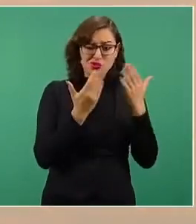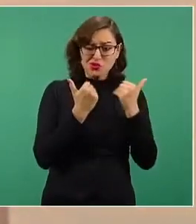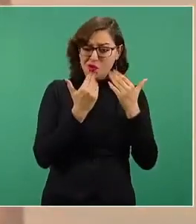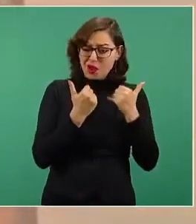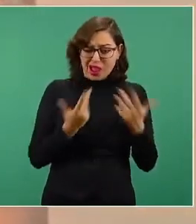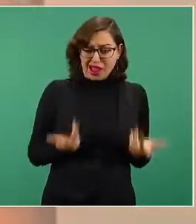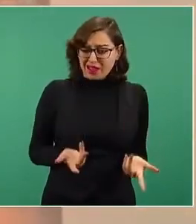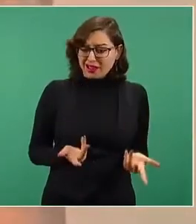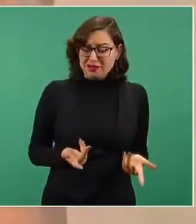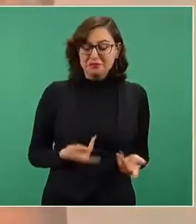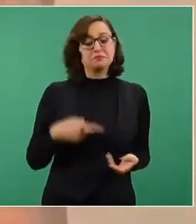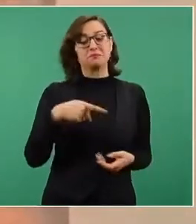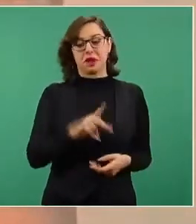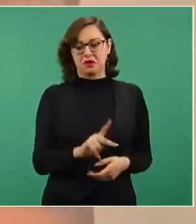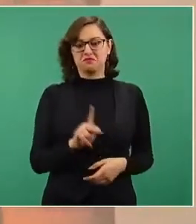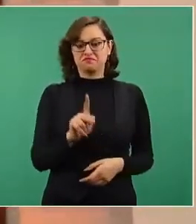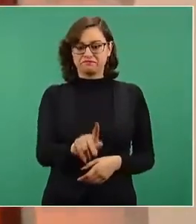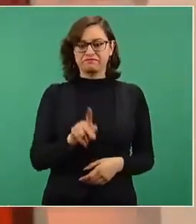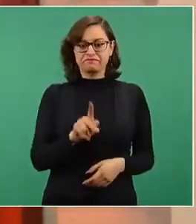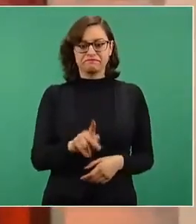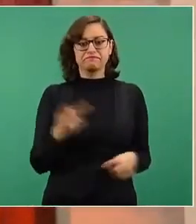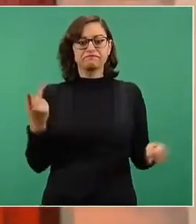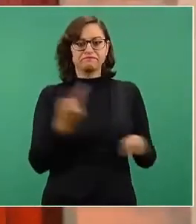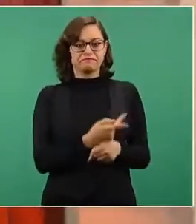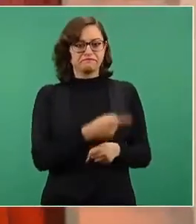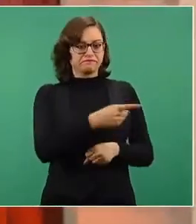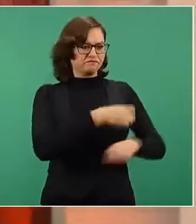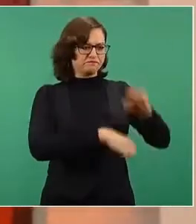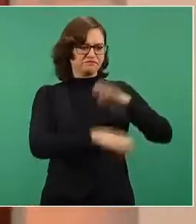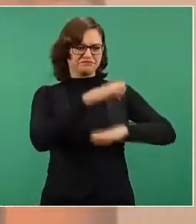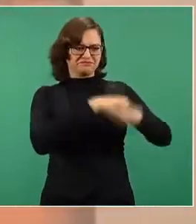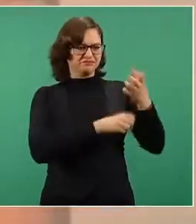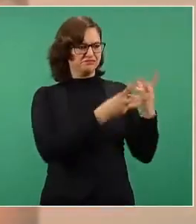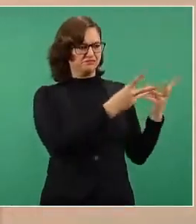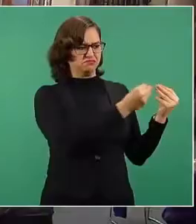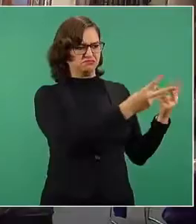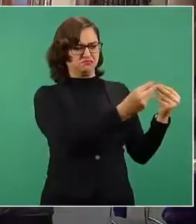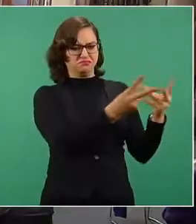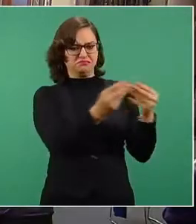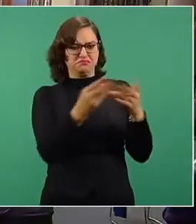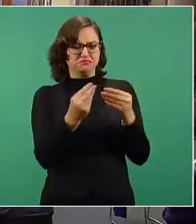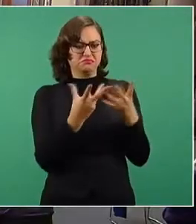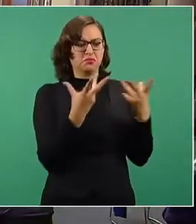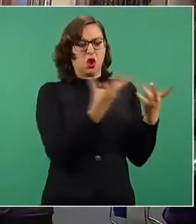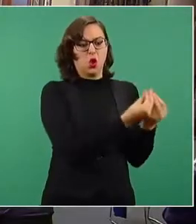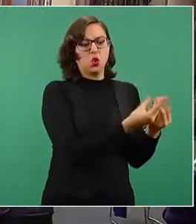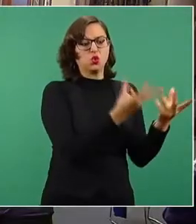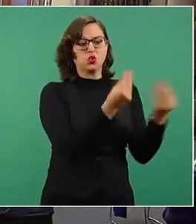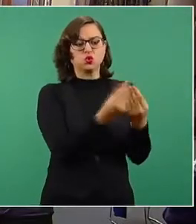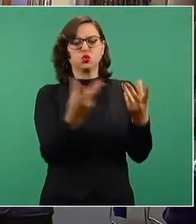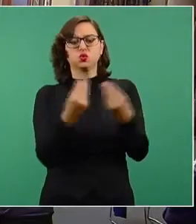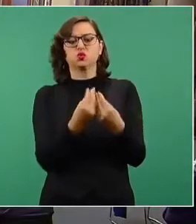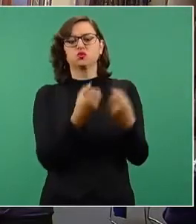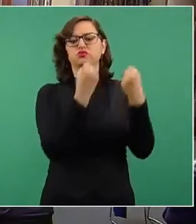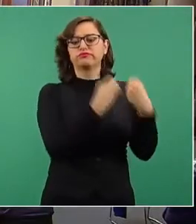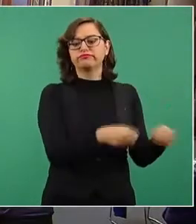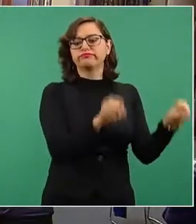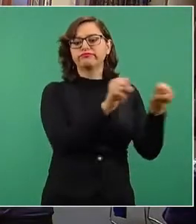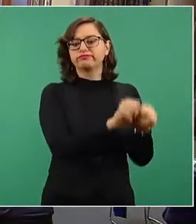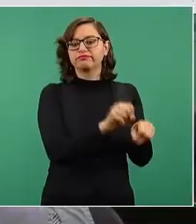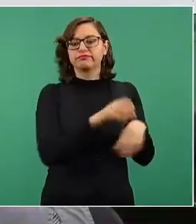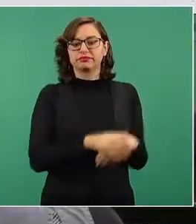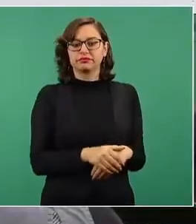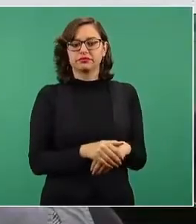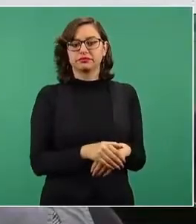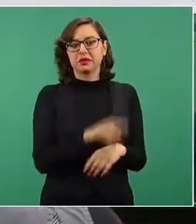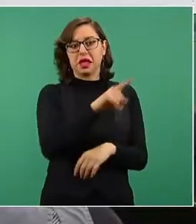como estas que acabamos de mencionar, pero hay muchas otras, ser socias de estas grandes transnacionales de energía, como